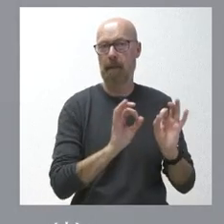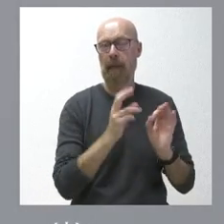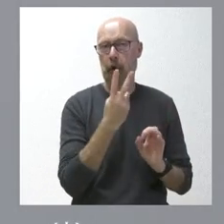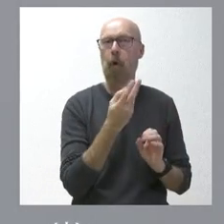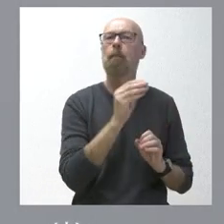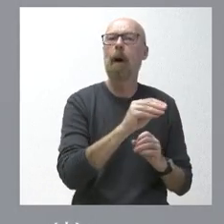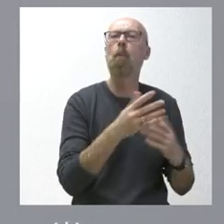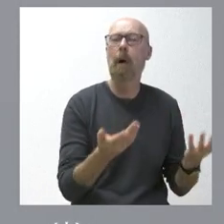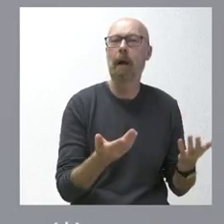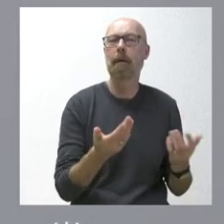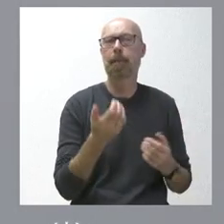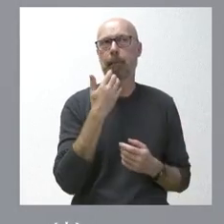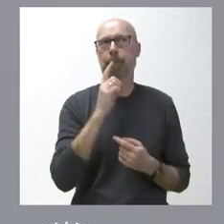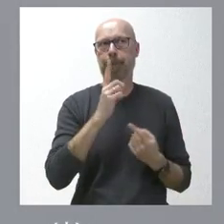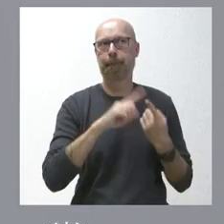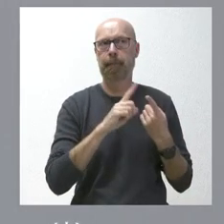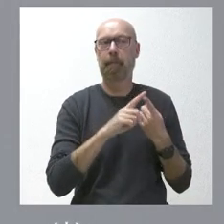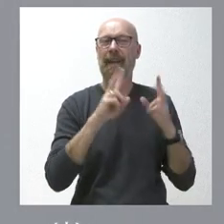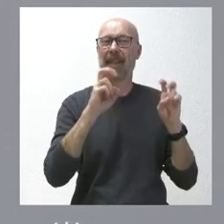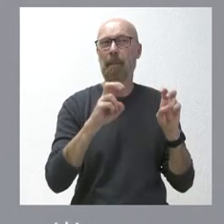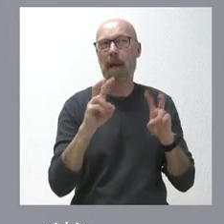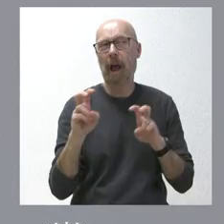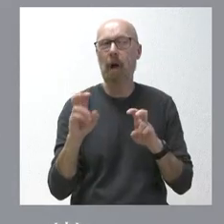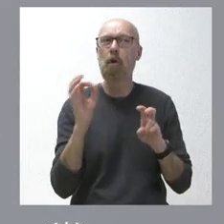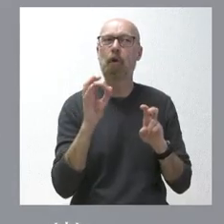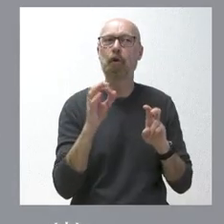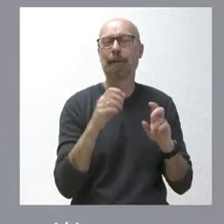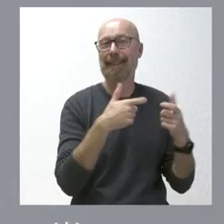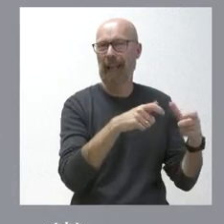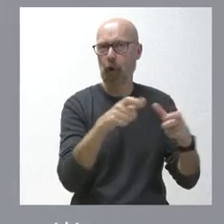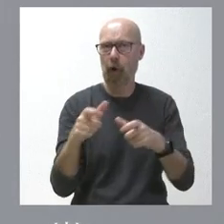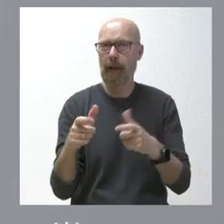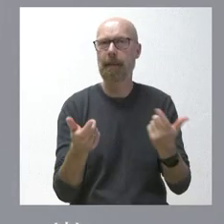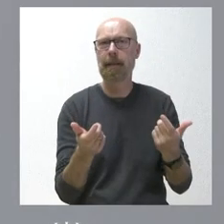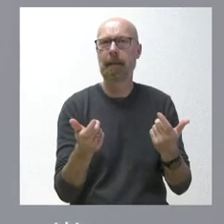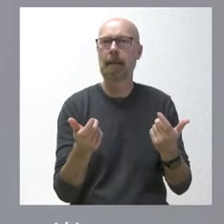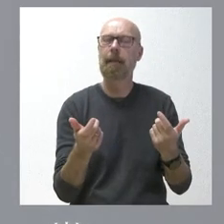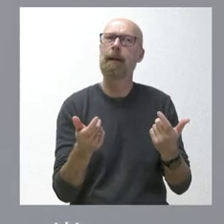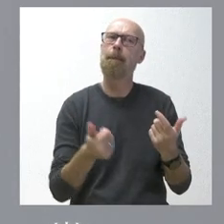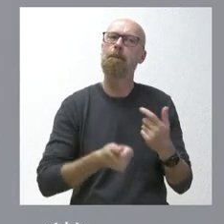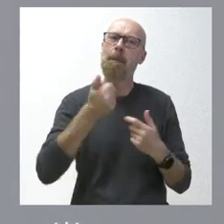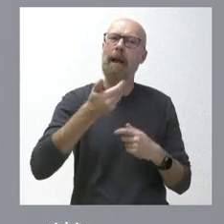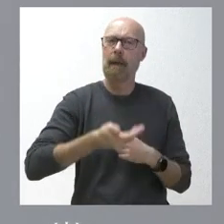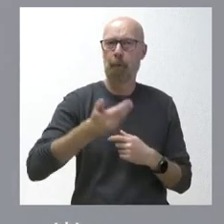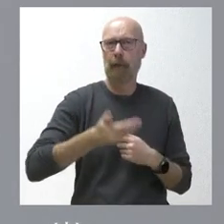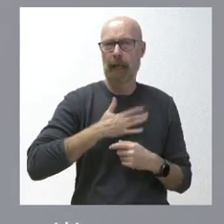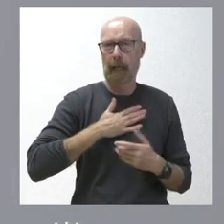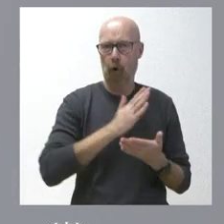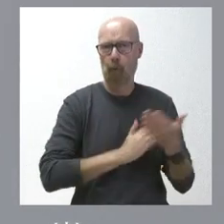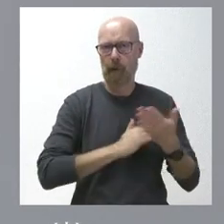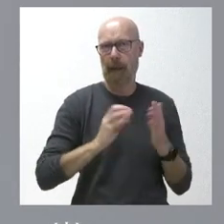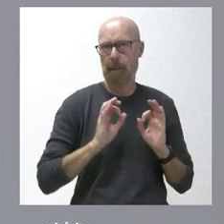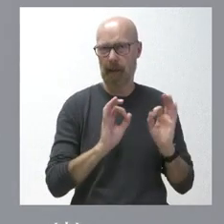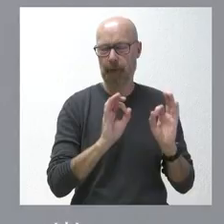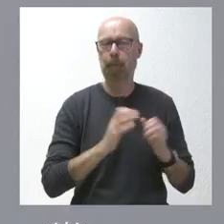una serie de temas y sectores que seguramente son más importantes en nuestra comunidad, más específicos,